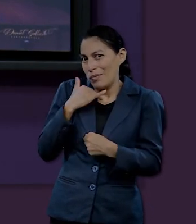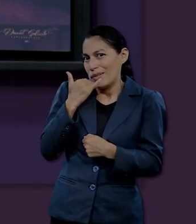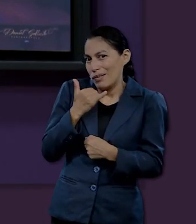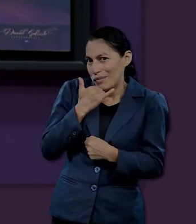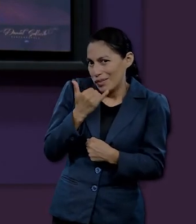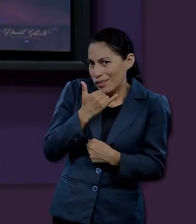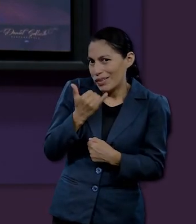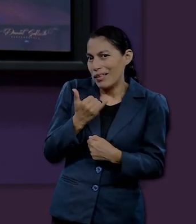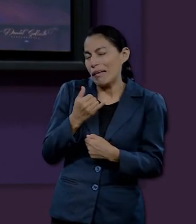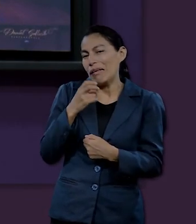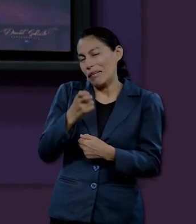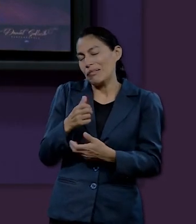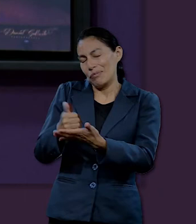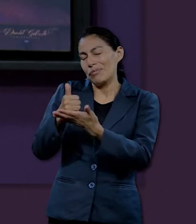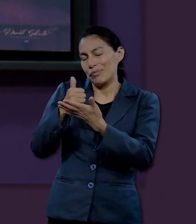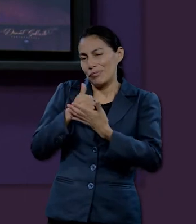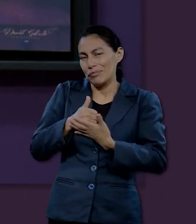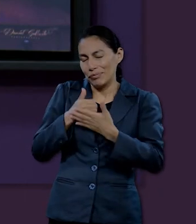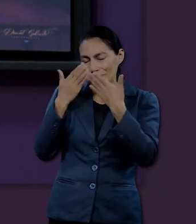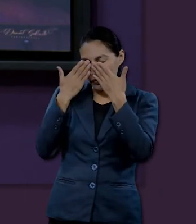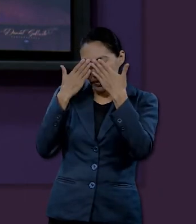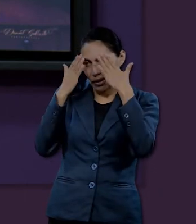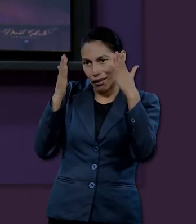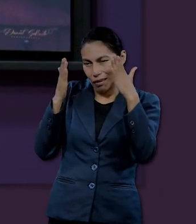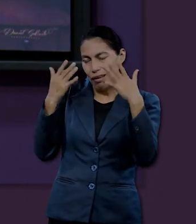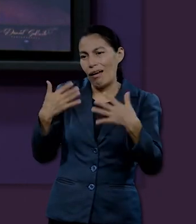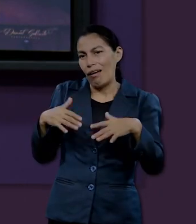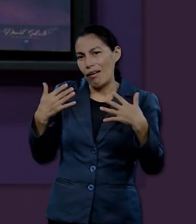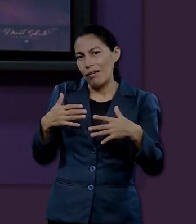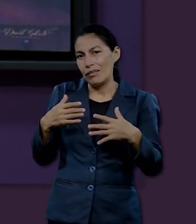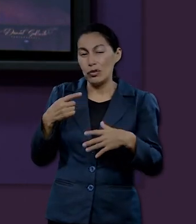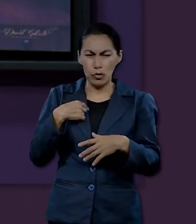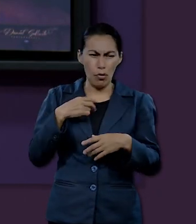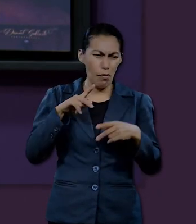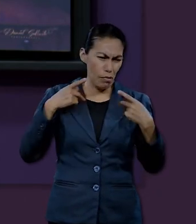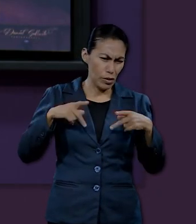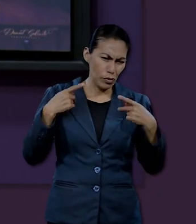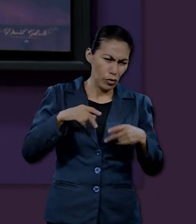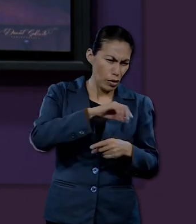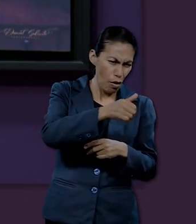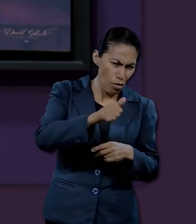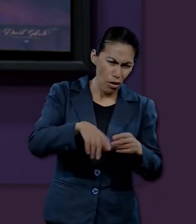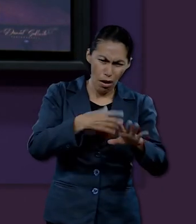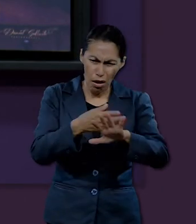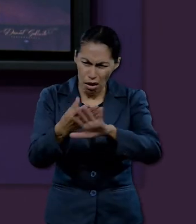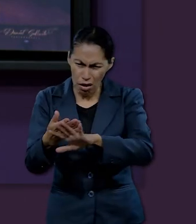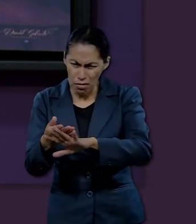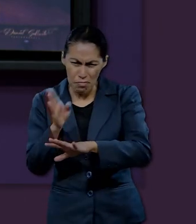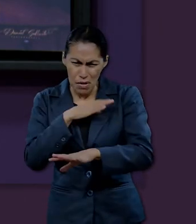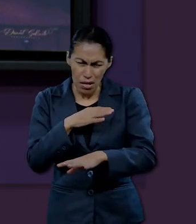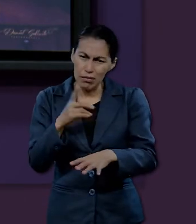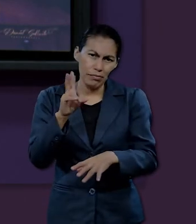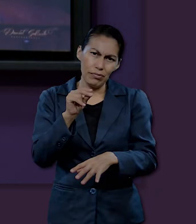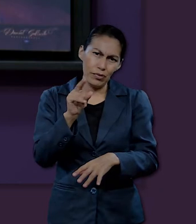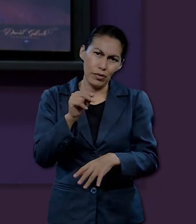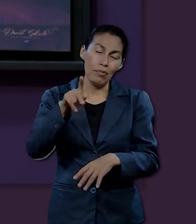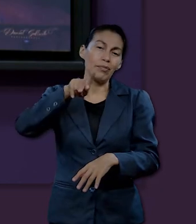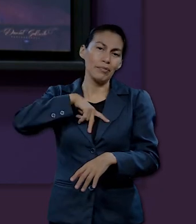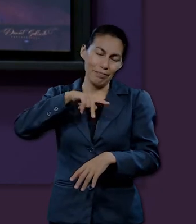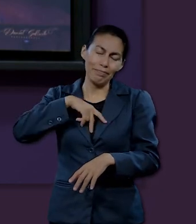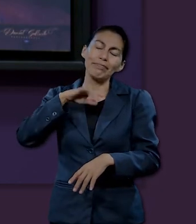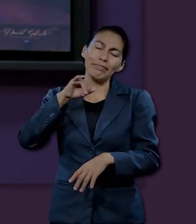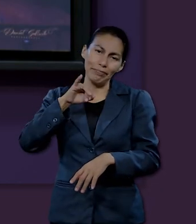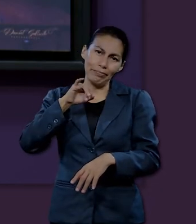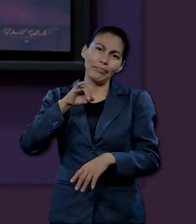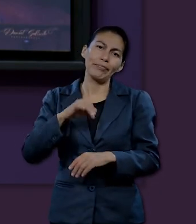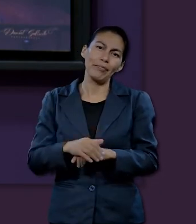creo que a pesar de que no afecte a otras personas, esa acción a lo mejor me afecta a mí misma. Entonces creo que es un buen